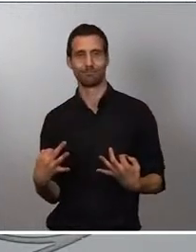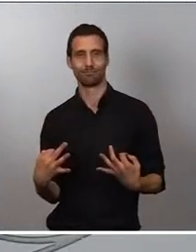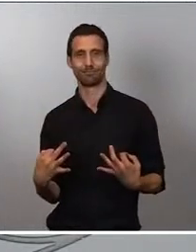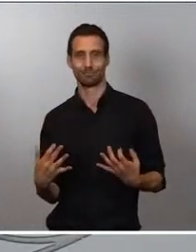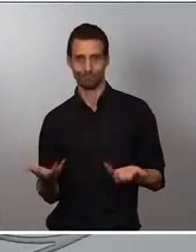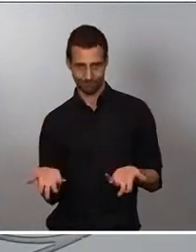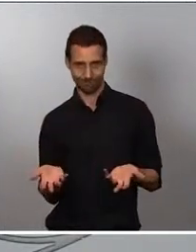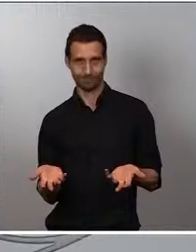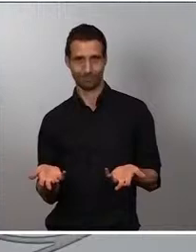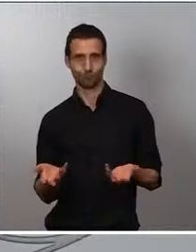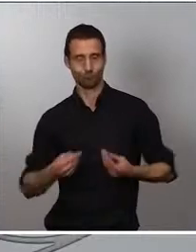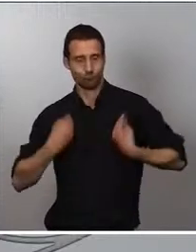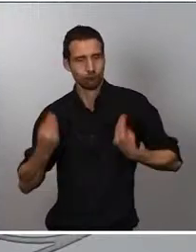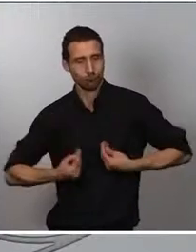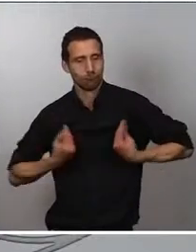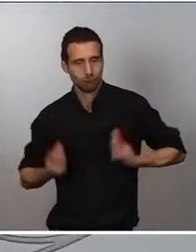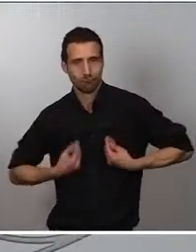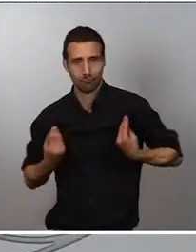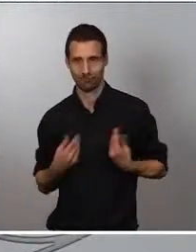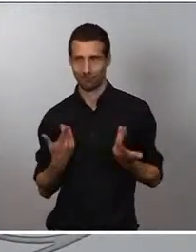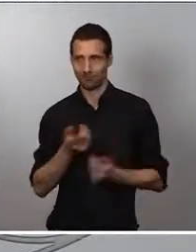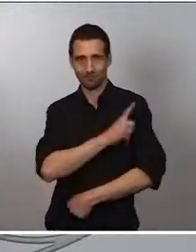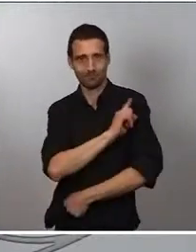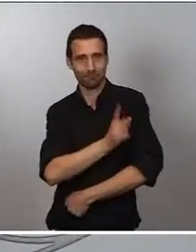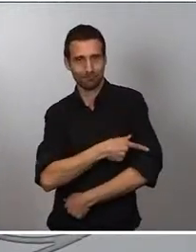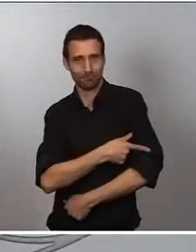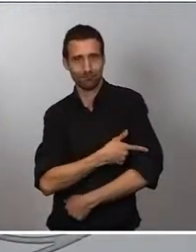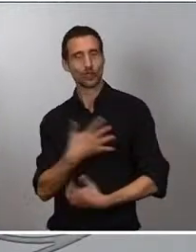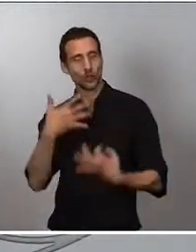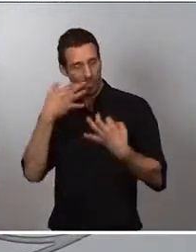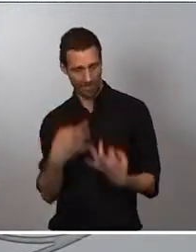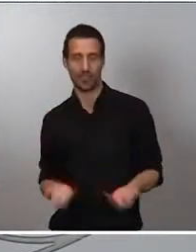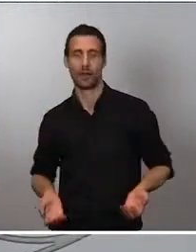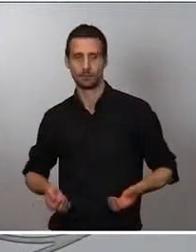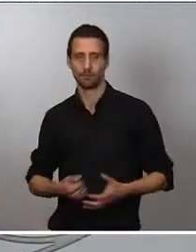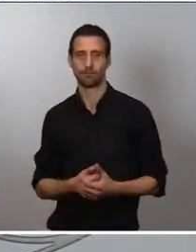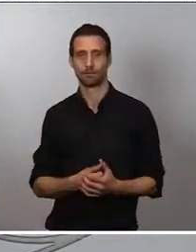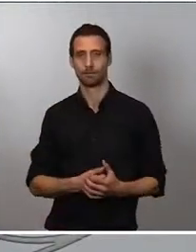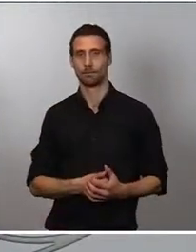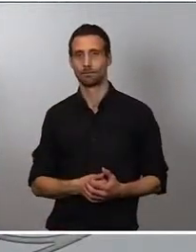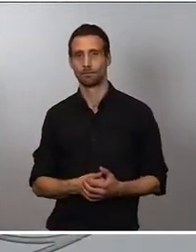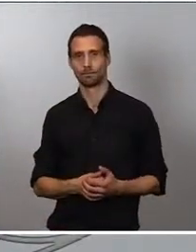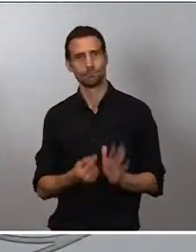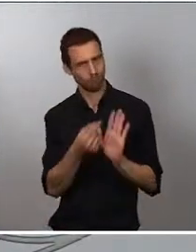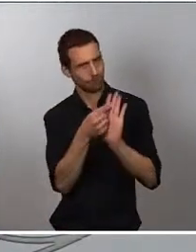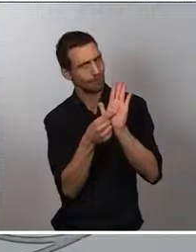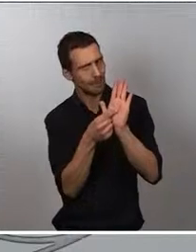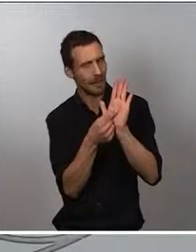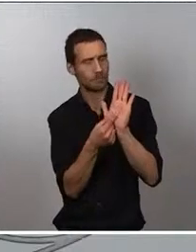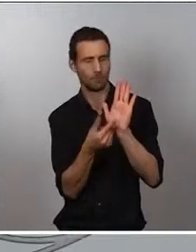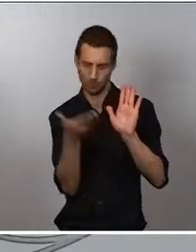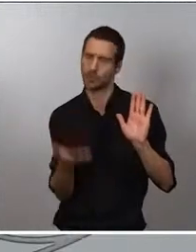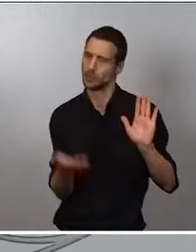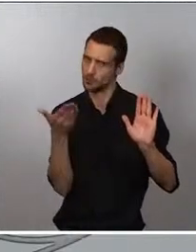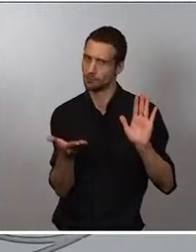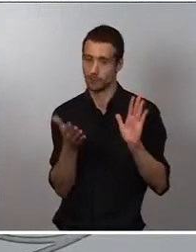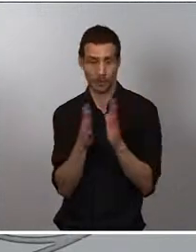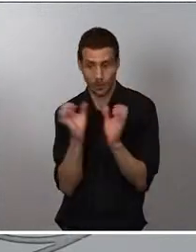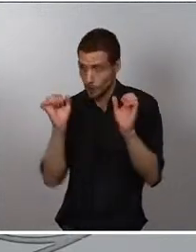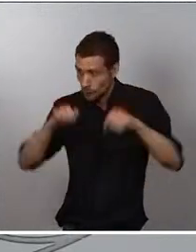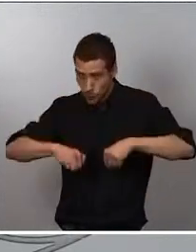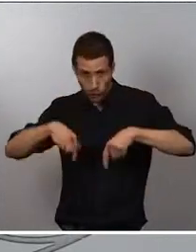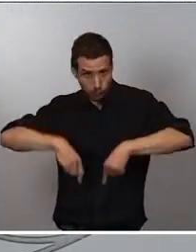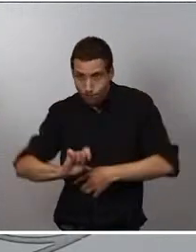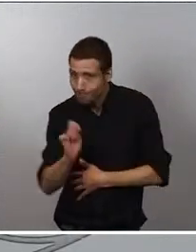disfrute de estos eventos deportivos. Creemos que es una medida muy importante, estas diez medidas de acuerdo que hemos alcanzado, digo